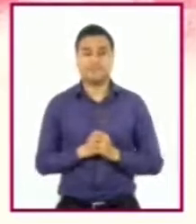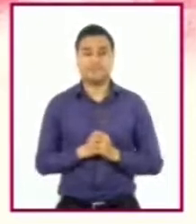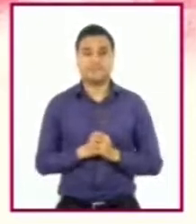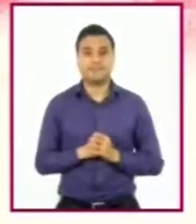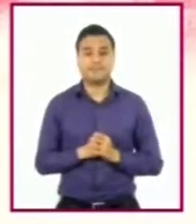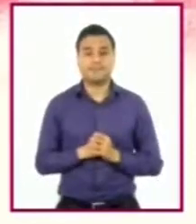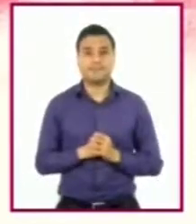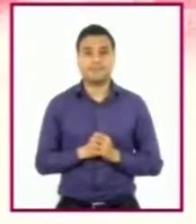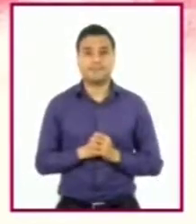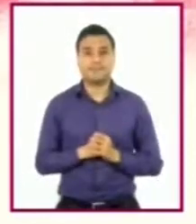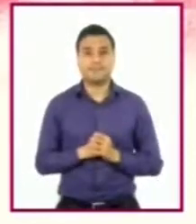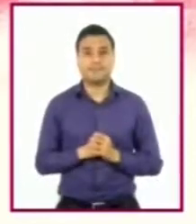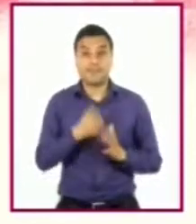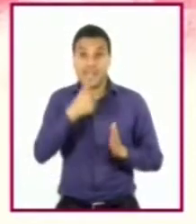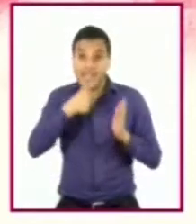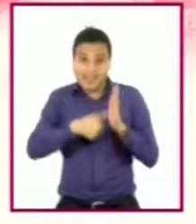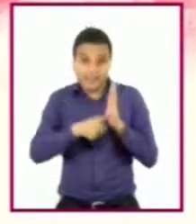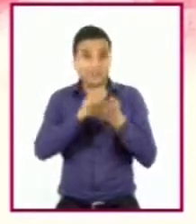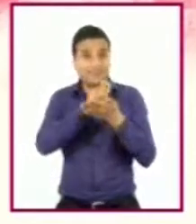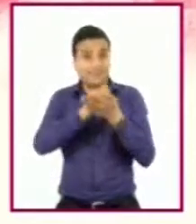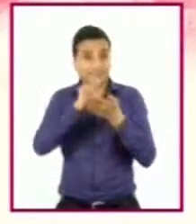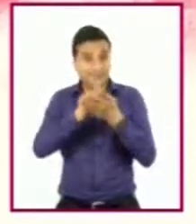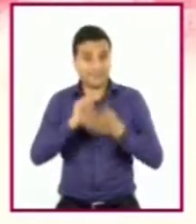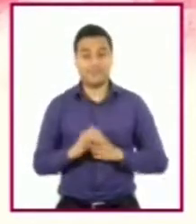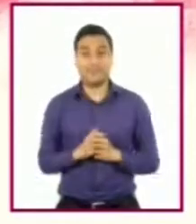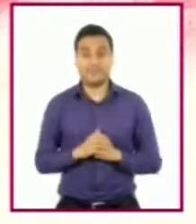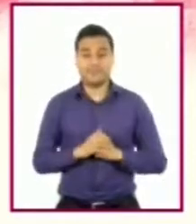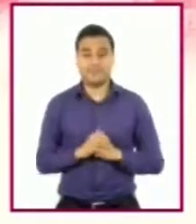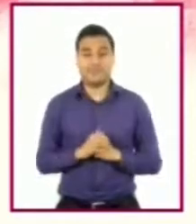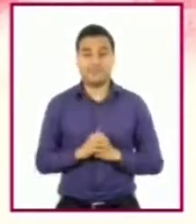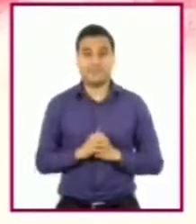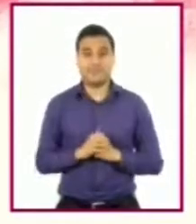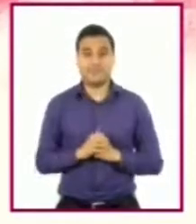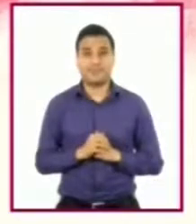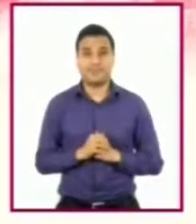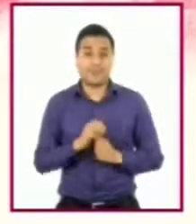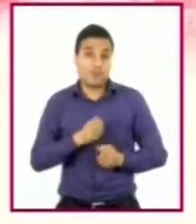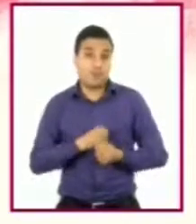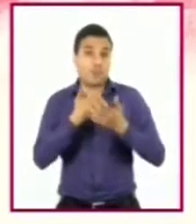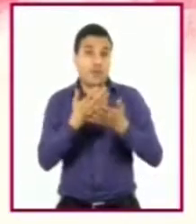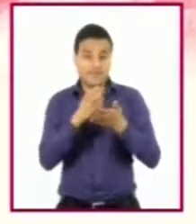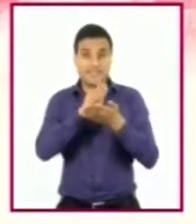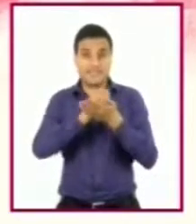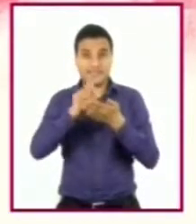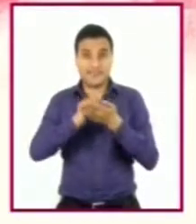Escribir cartas. Escribir poemas.